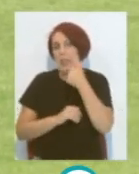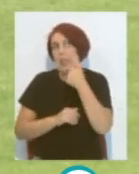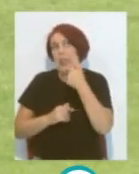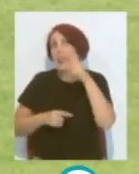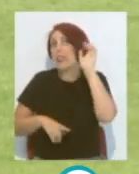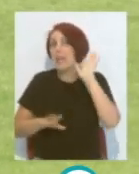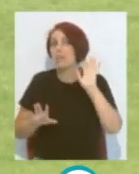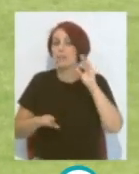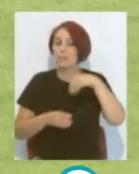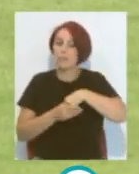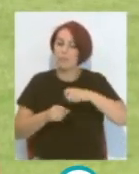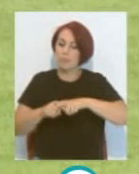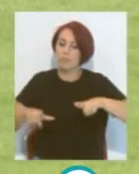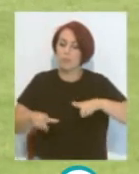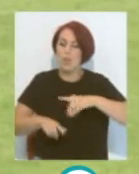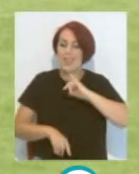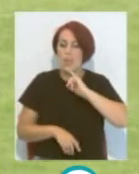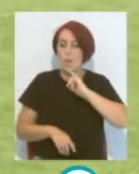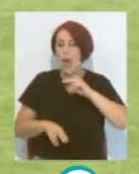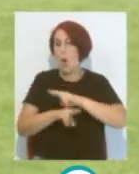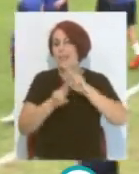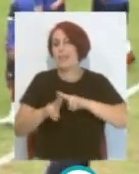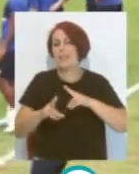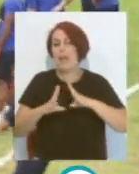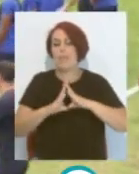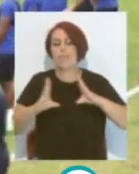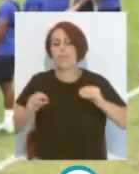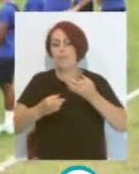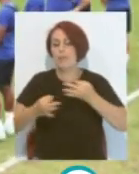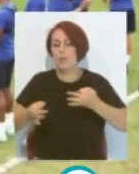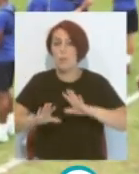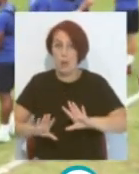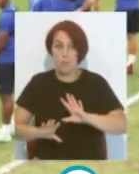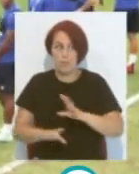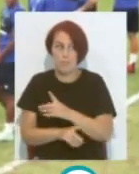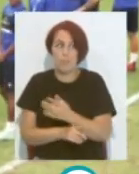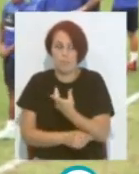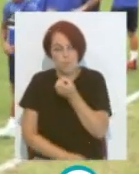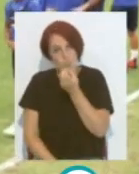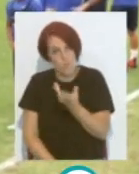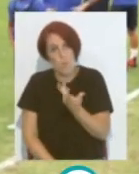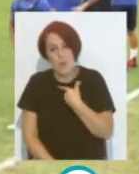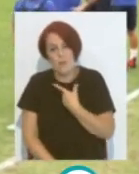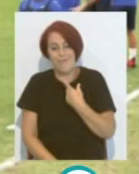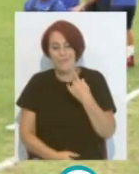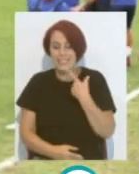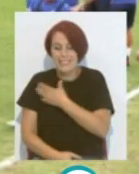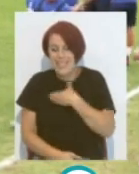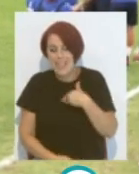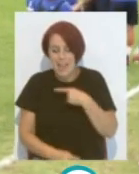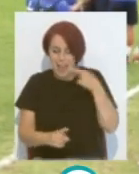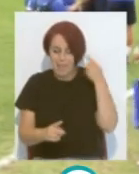en el treno De juego Hay un idioma Universal Pero es bueno Que tenga Esa intención De